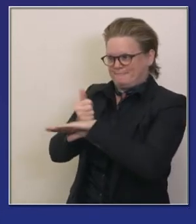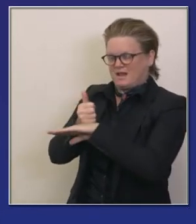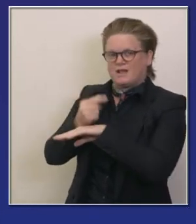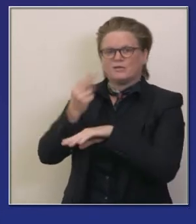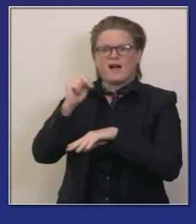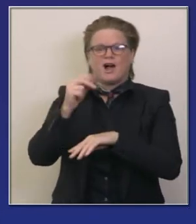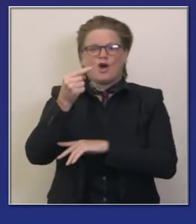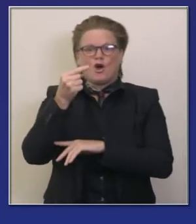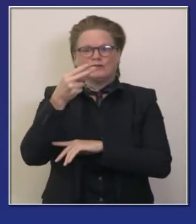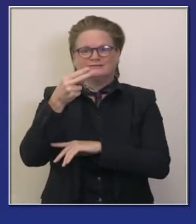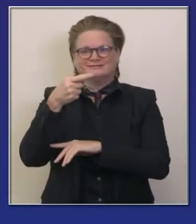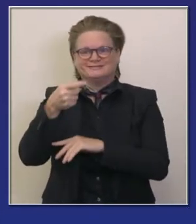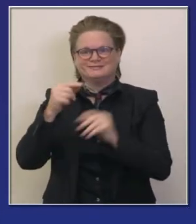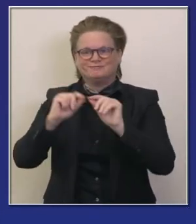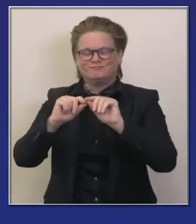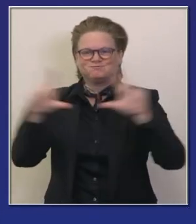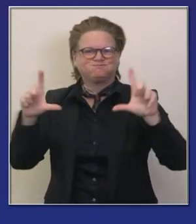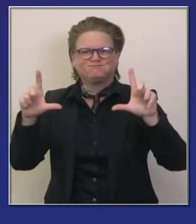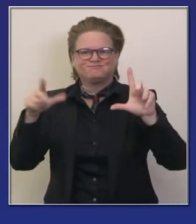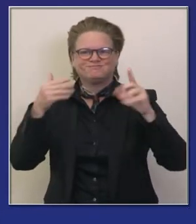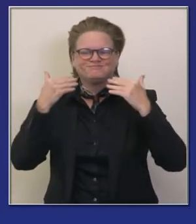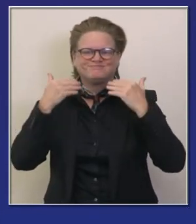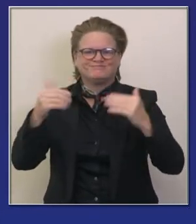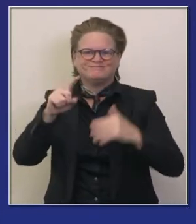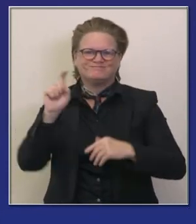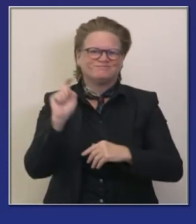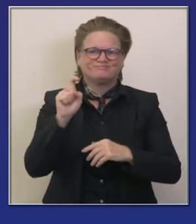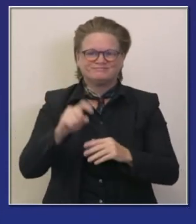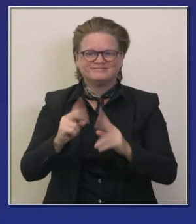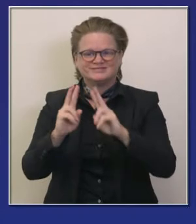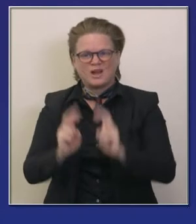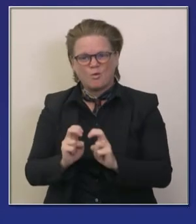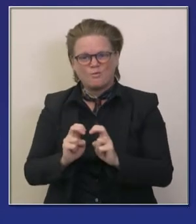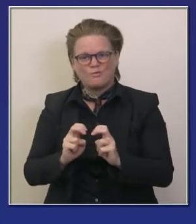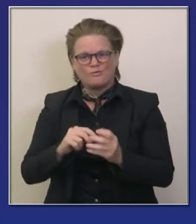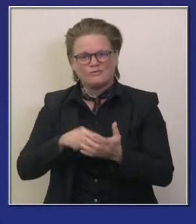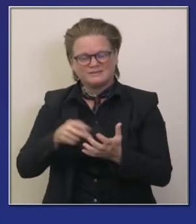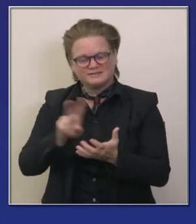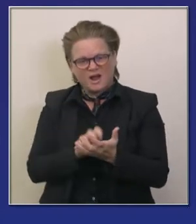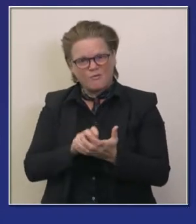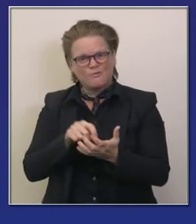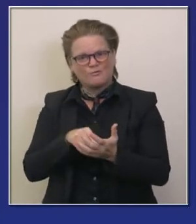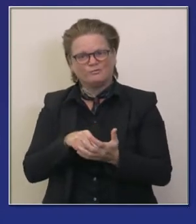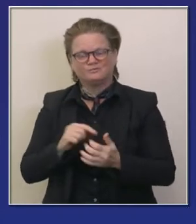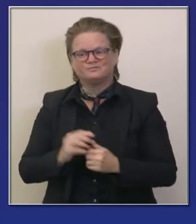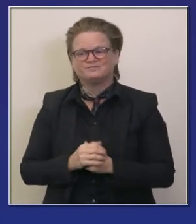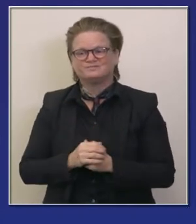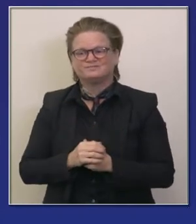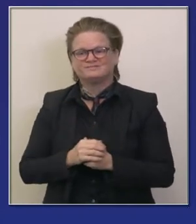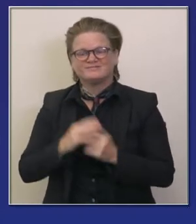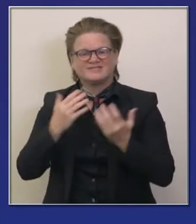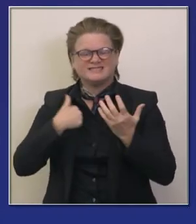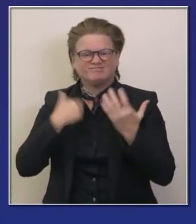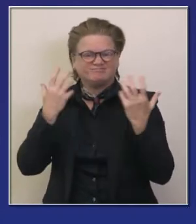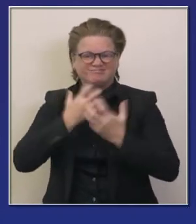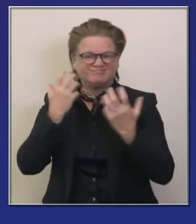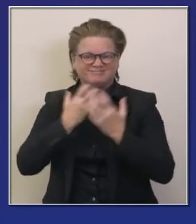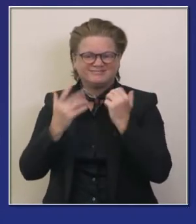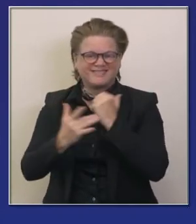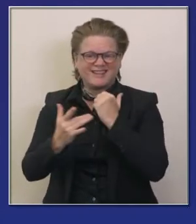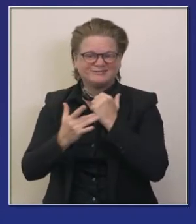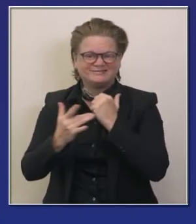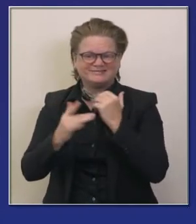el jueves esto que ven en pantalla es nada más un recordatorio para ayudarle a recordarles que si